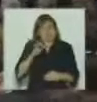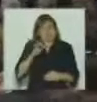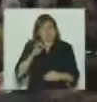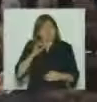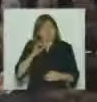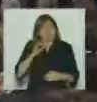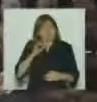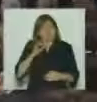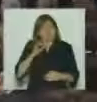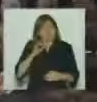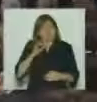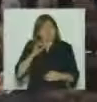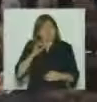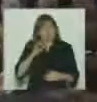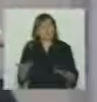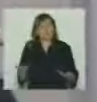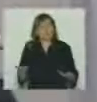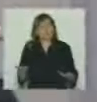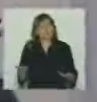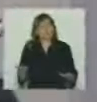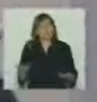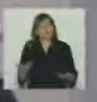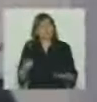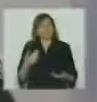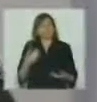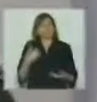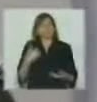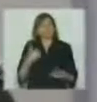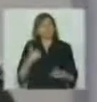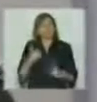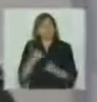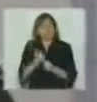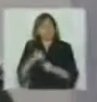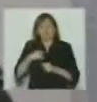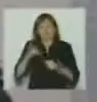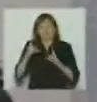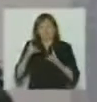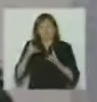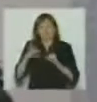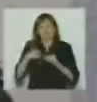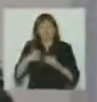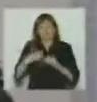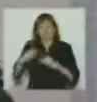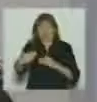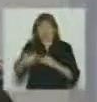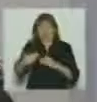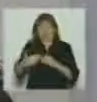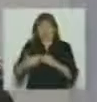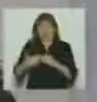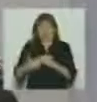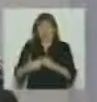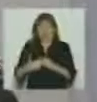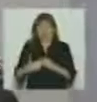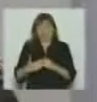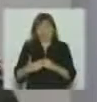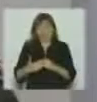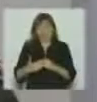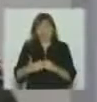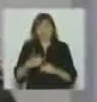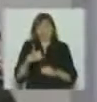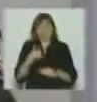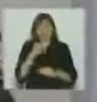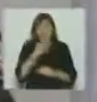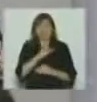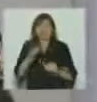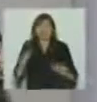quería estar más cerca del final del periodo de inscripción para poder anunciarlo pero realmente lo de este